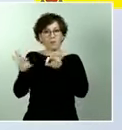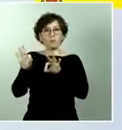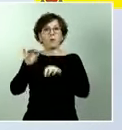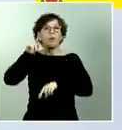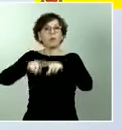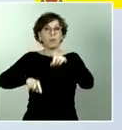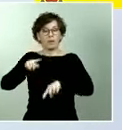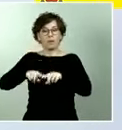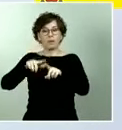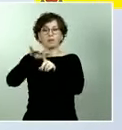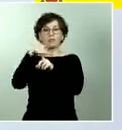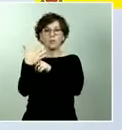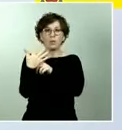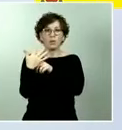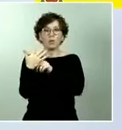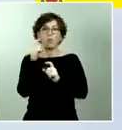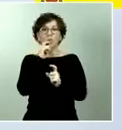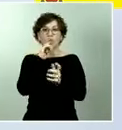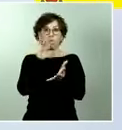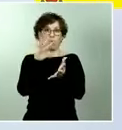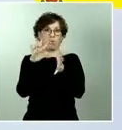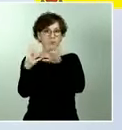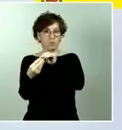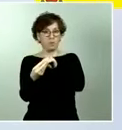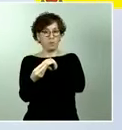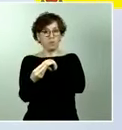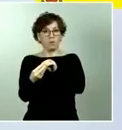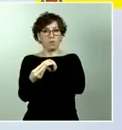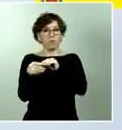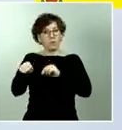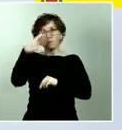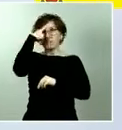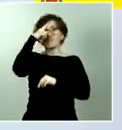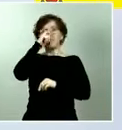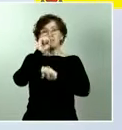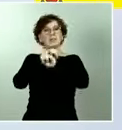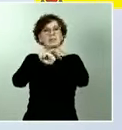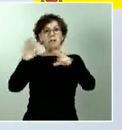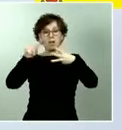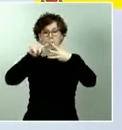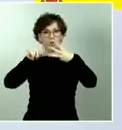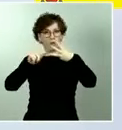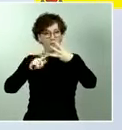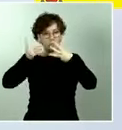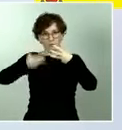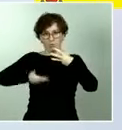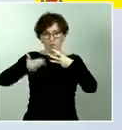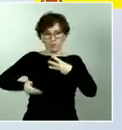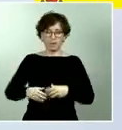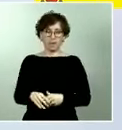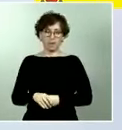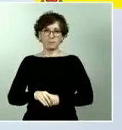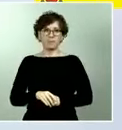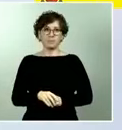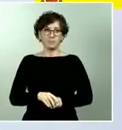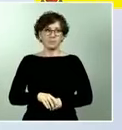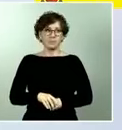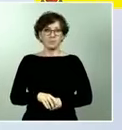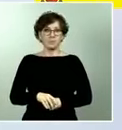subrayar estas tres coordenadas en las que nos movemos. Cuando se inicie el fin del confinamiento,